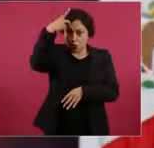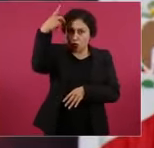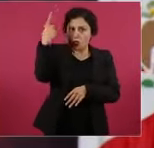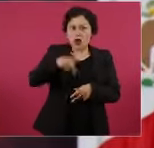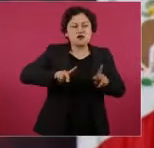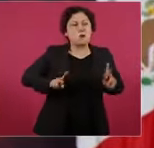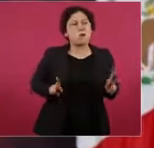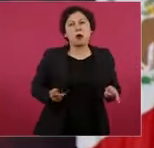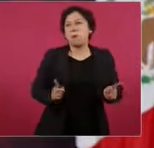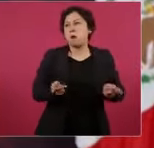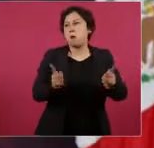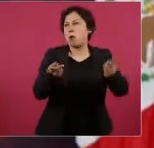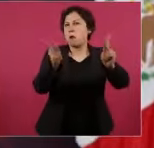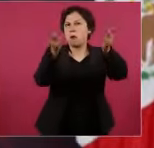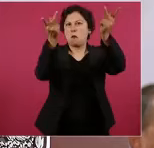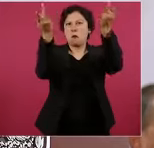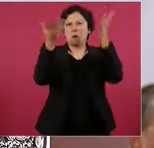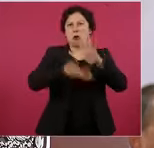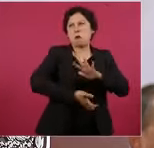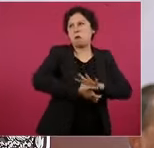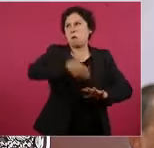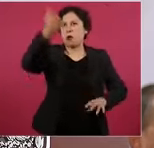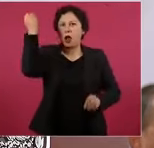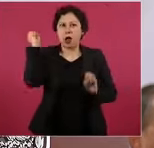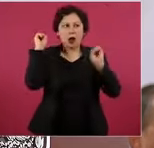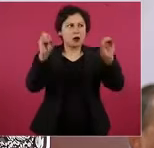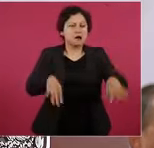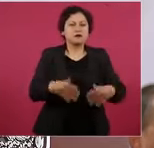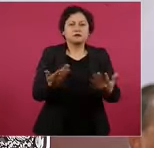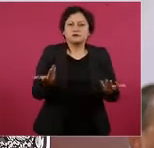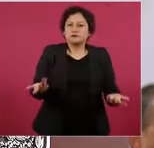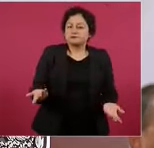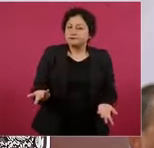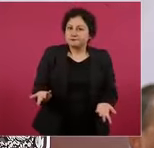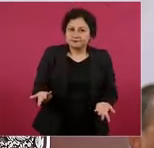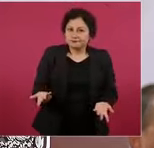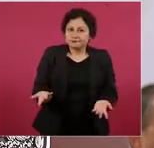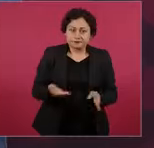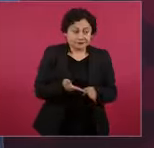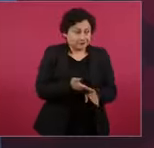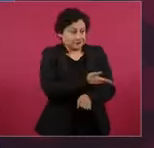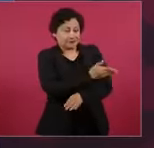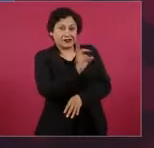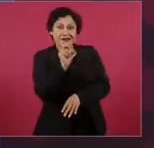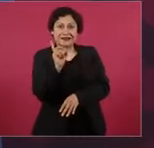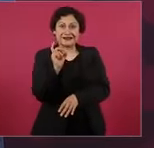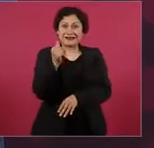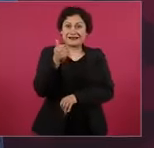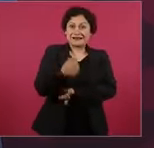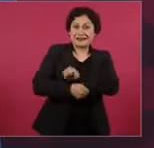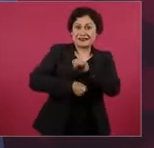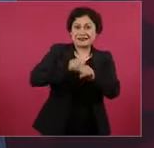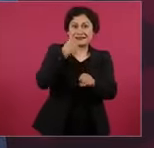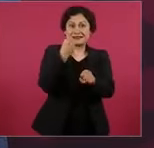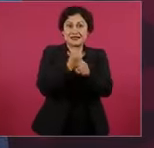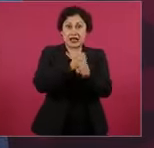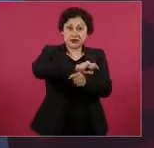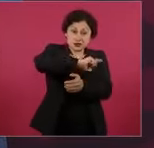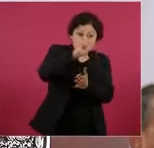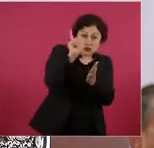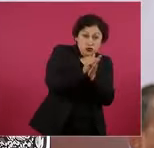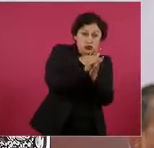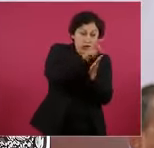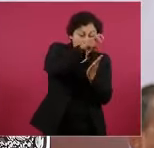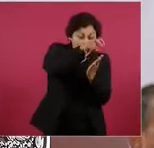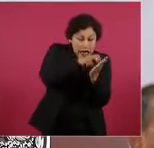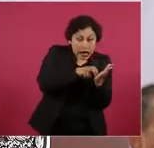En 36 años en el Poder Legislativo no se aprobó una sola reforma en beneficio del pueblo,